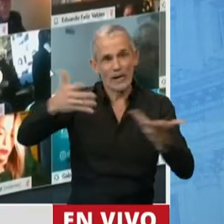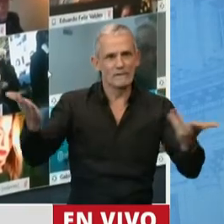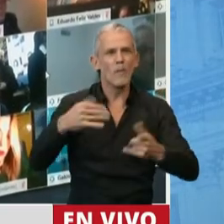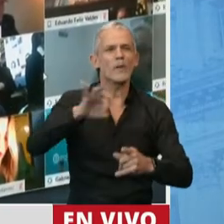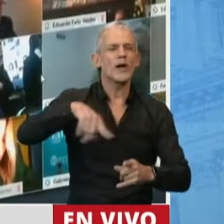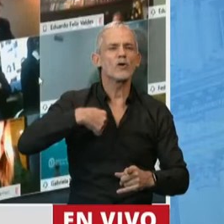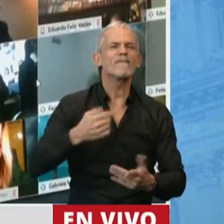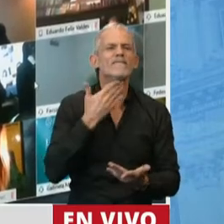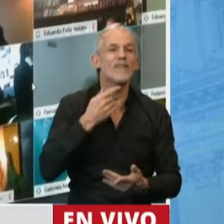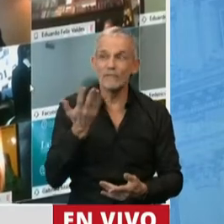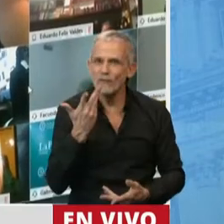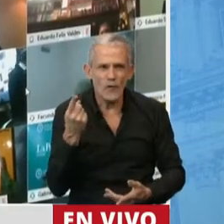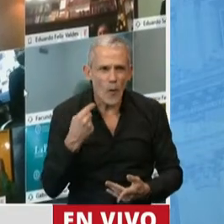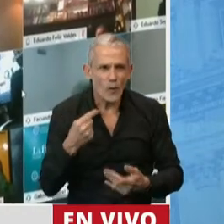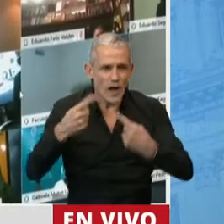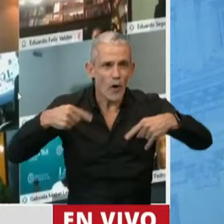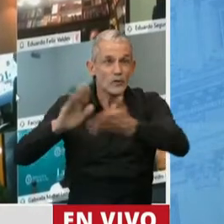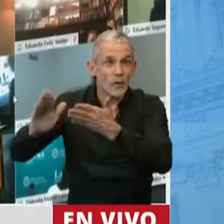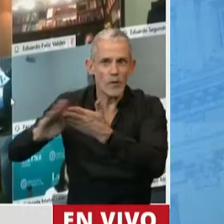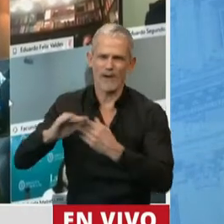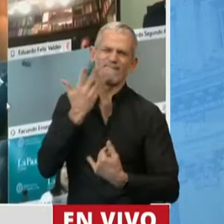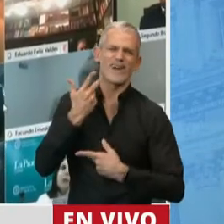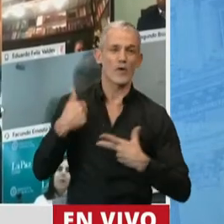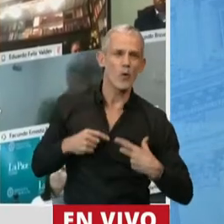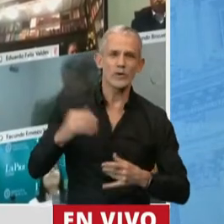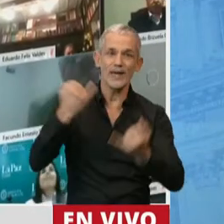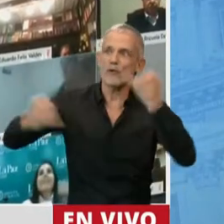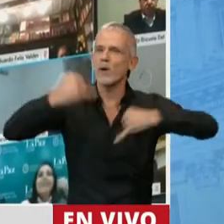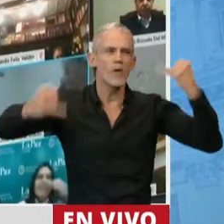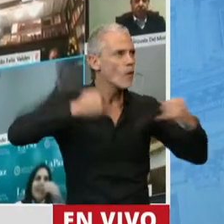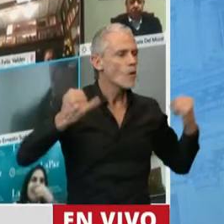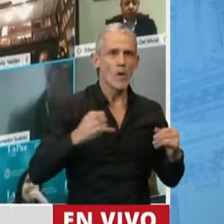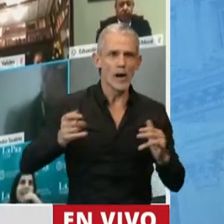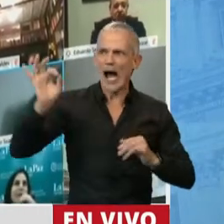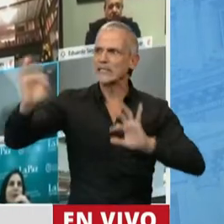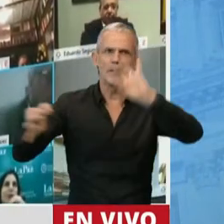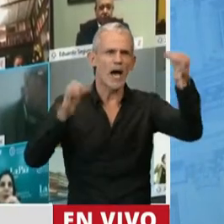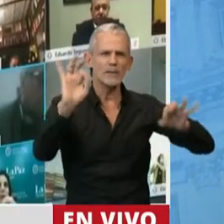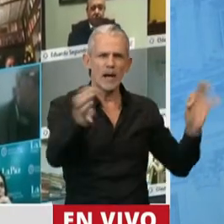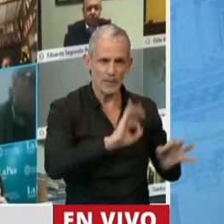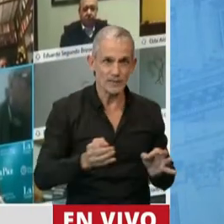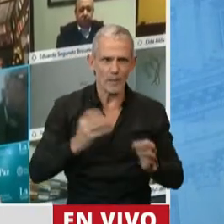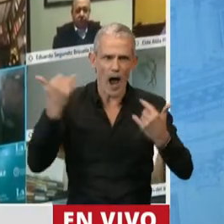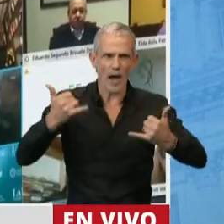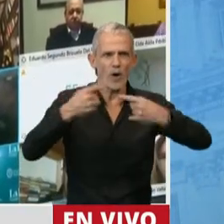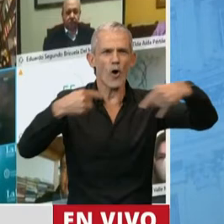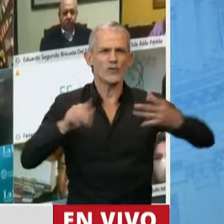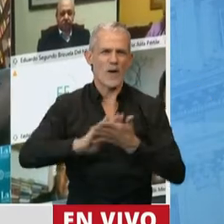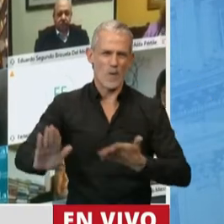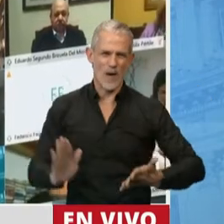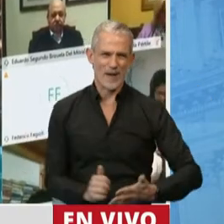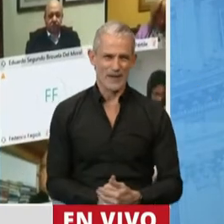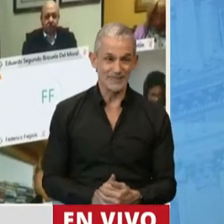demandantes masivos de innovación. Porque vivimos en un mar de información. No se enteramos. La innovación produce diferencia económica.